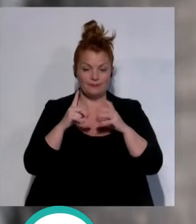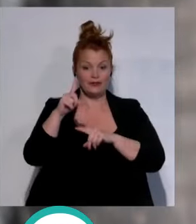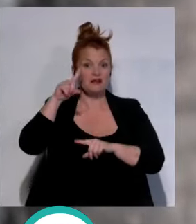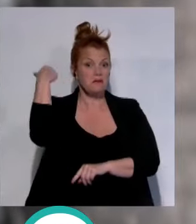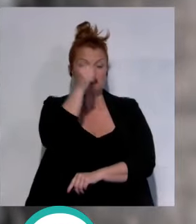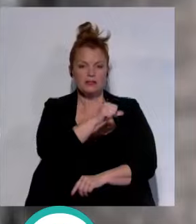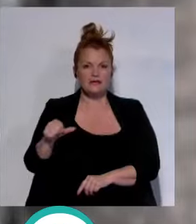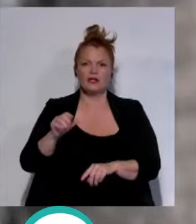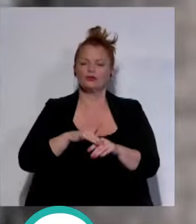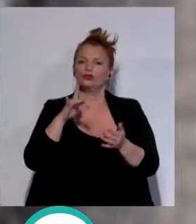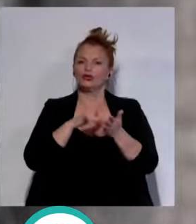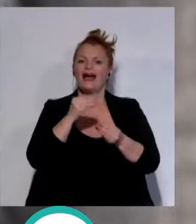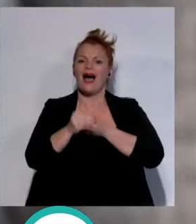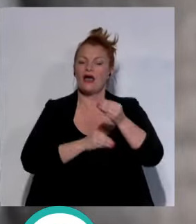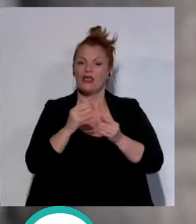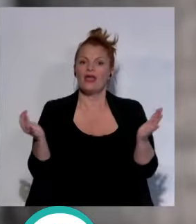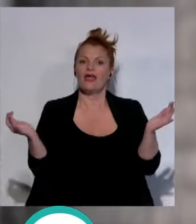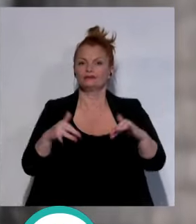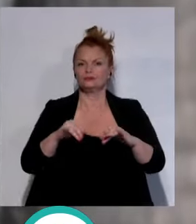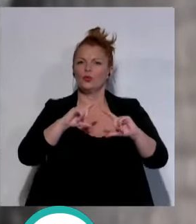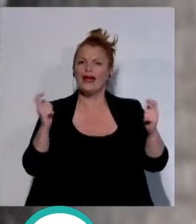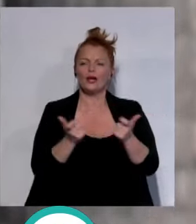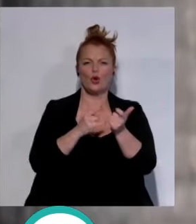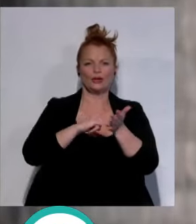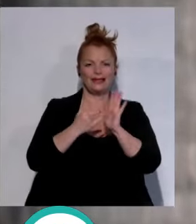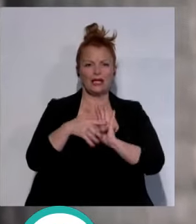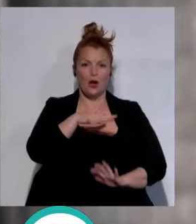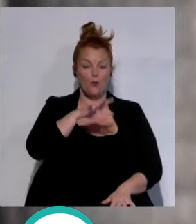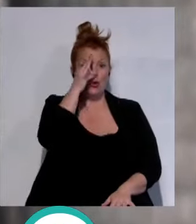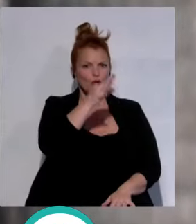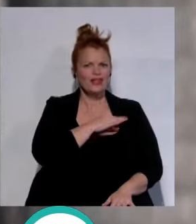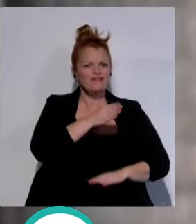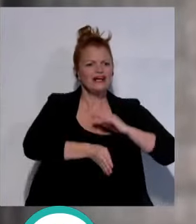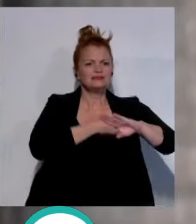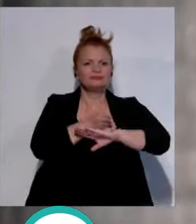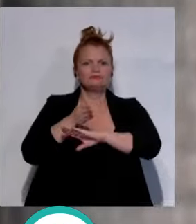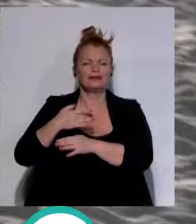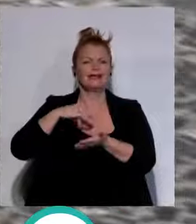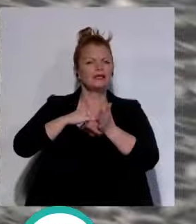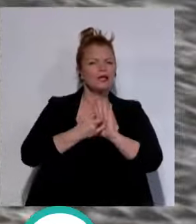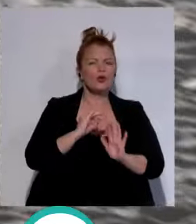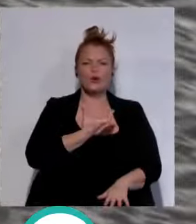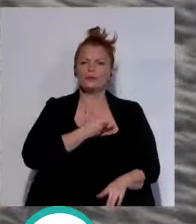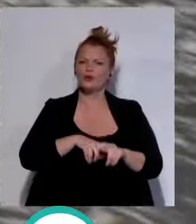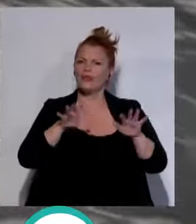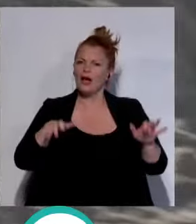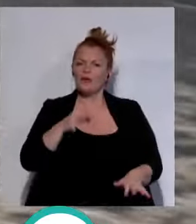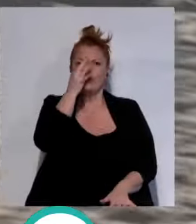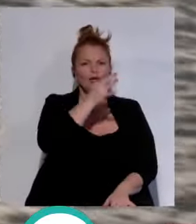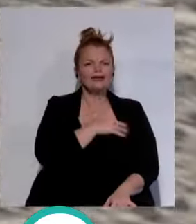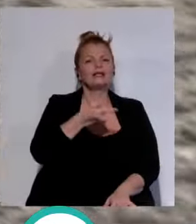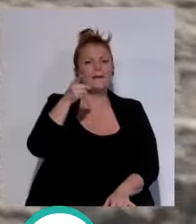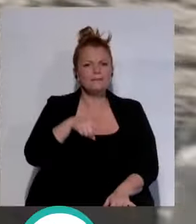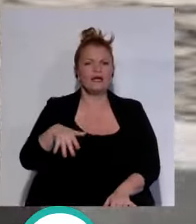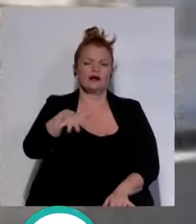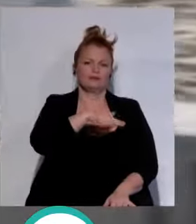semana se celebrará en Puerto Real una reunión técnica a la que asistirán técnicos del Ayuntamiento de Cádiz, de Puerto Real y